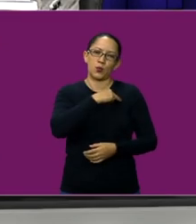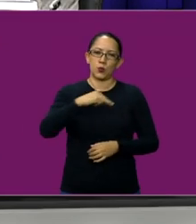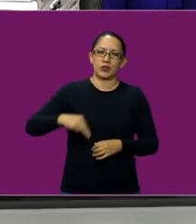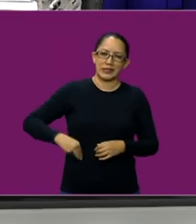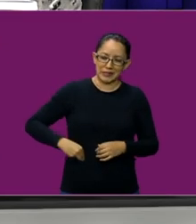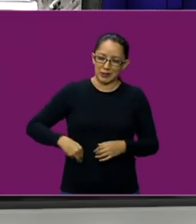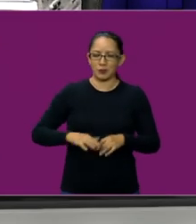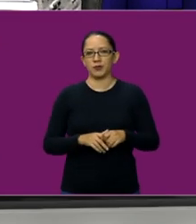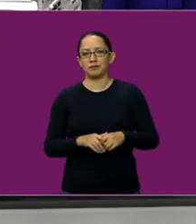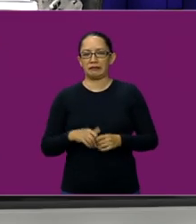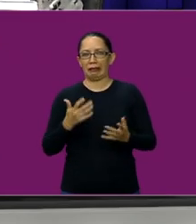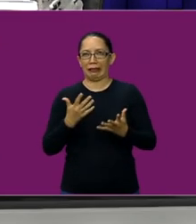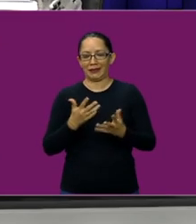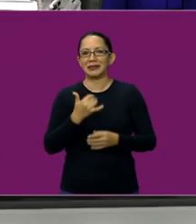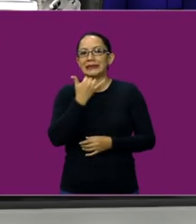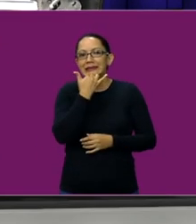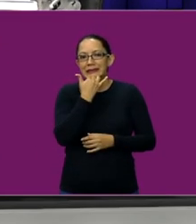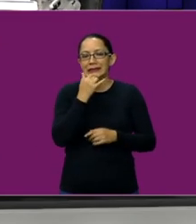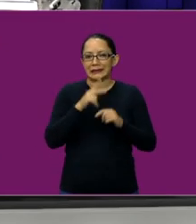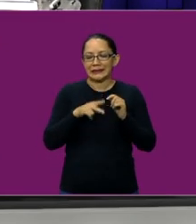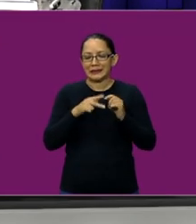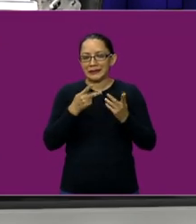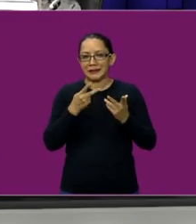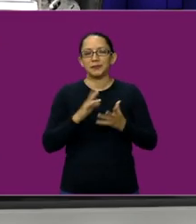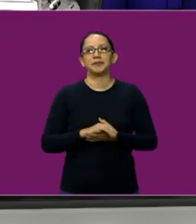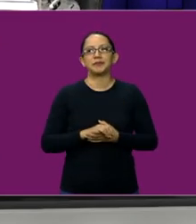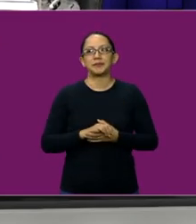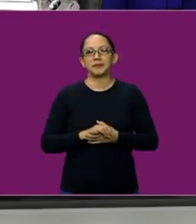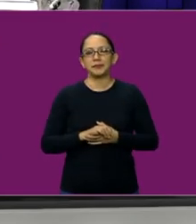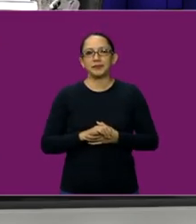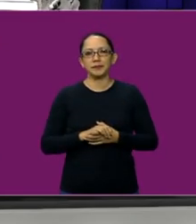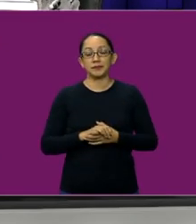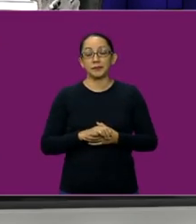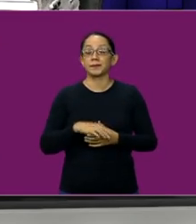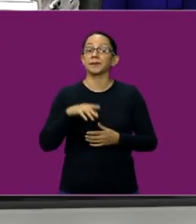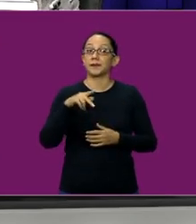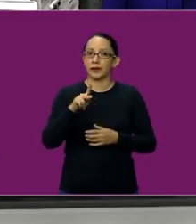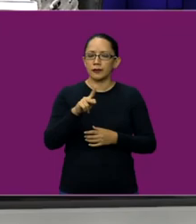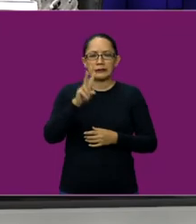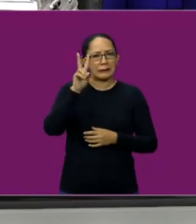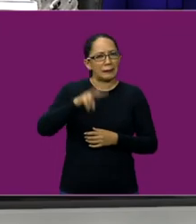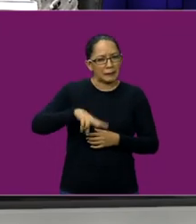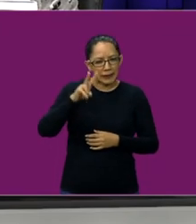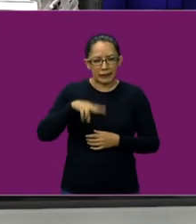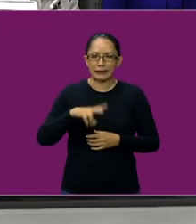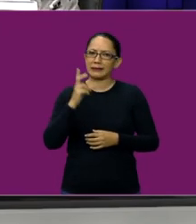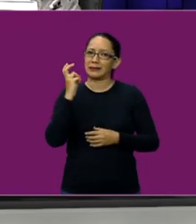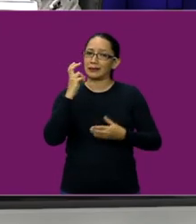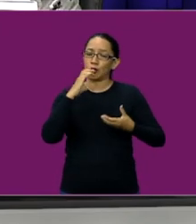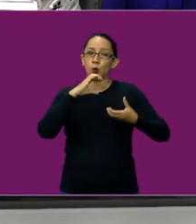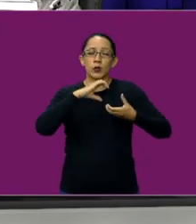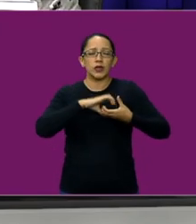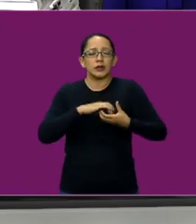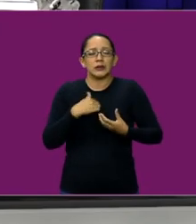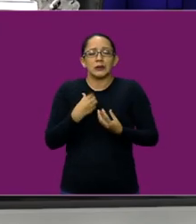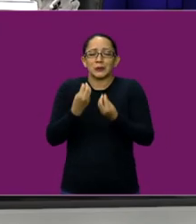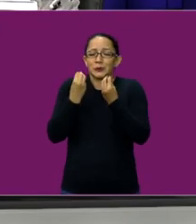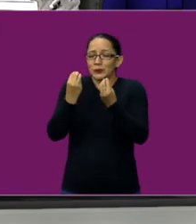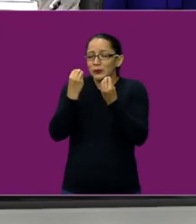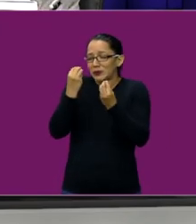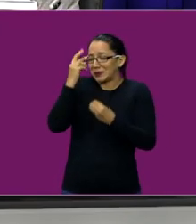vengo medio. Y entonces, la verdad, en CONALEP, mi respeto,